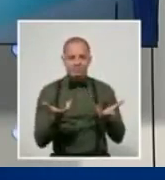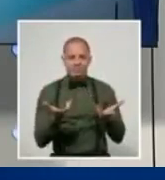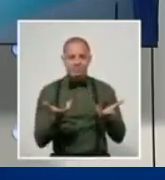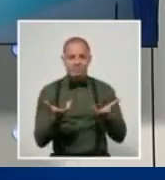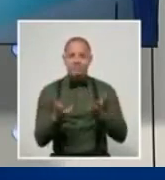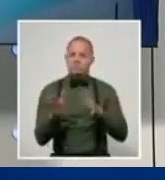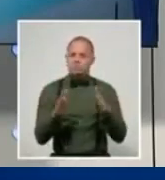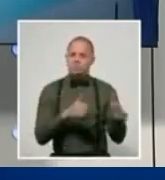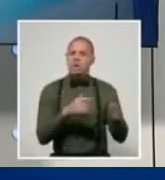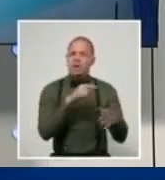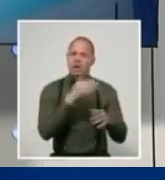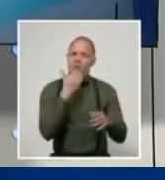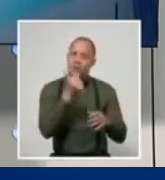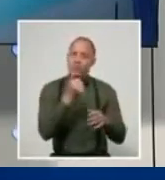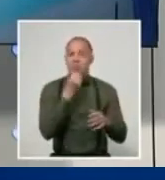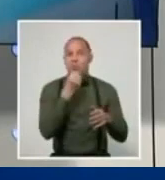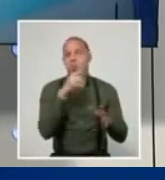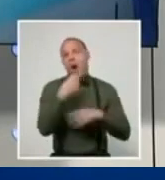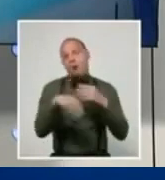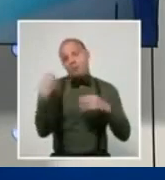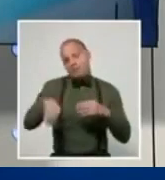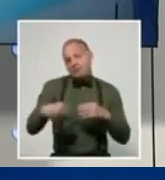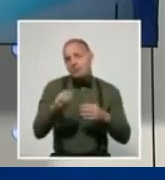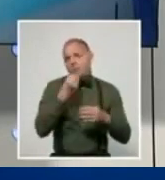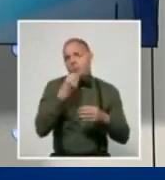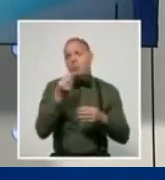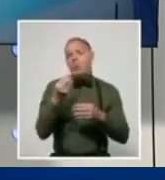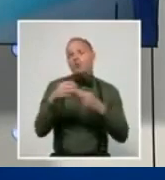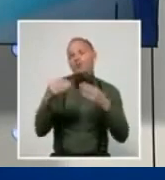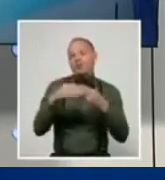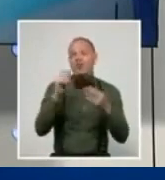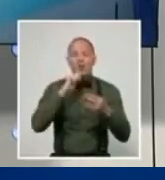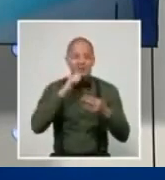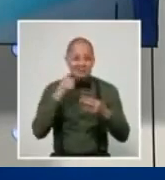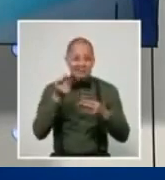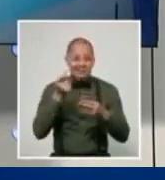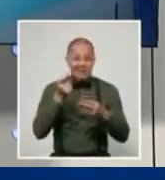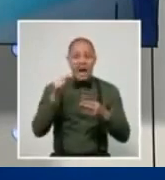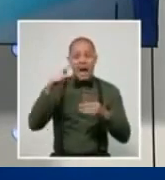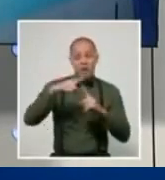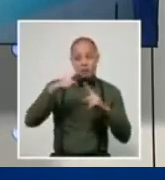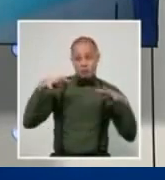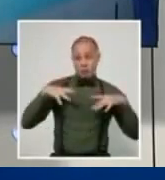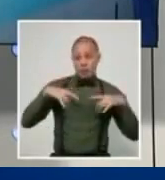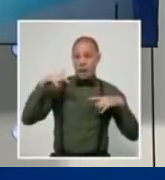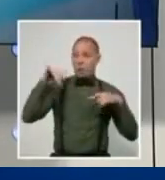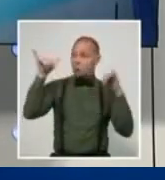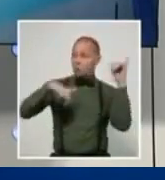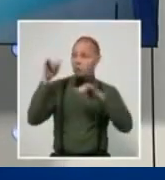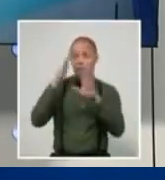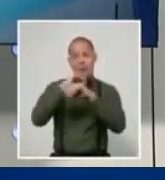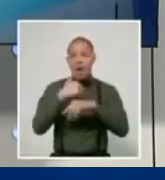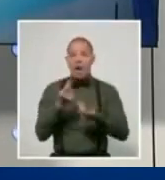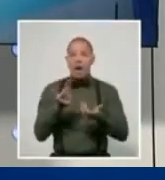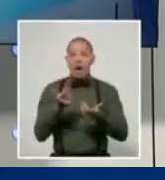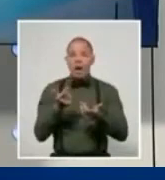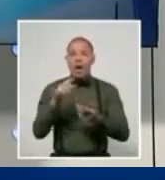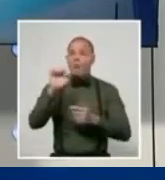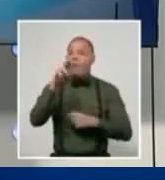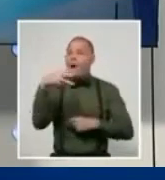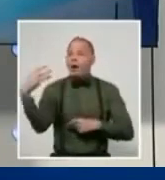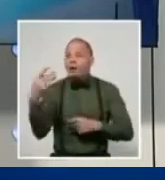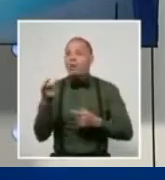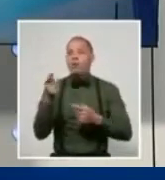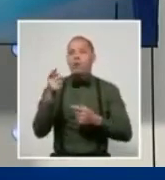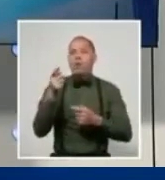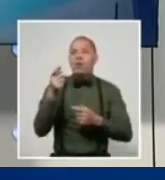al capturar divisas que se le han escapado en otros mercados, como el turismo. El compromiso es apoyar con los ingresos de